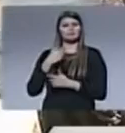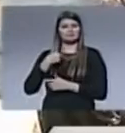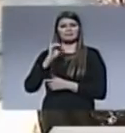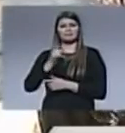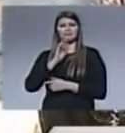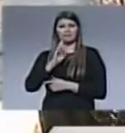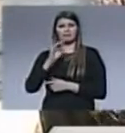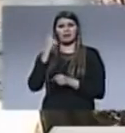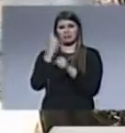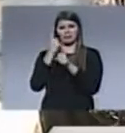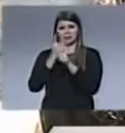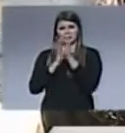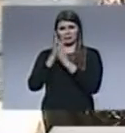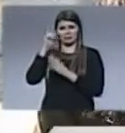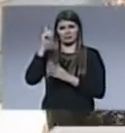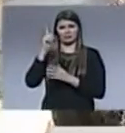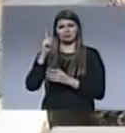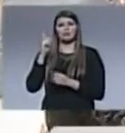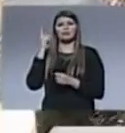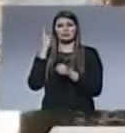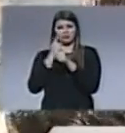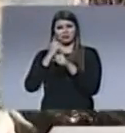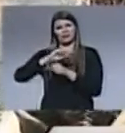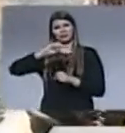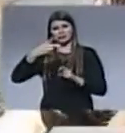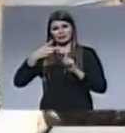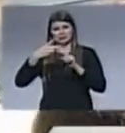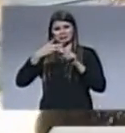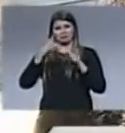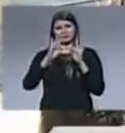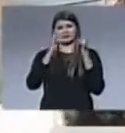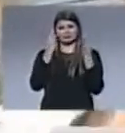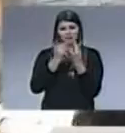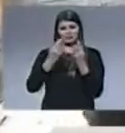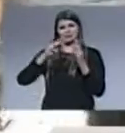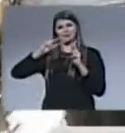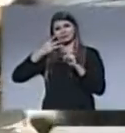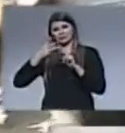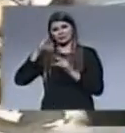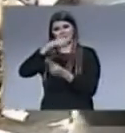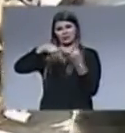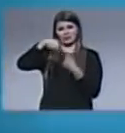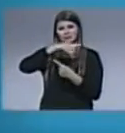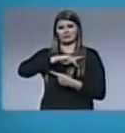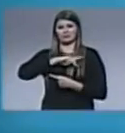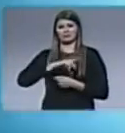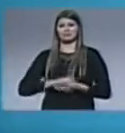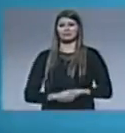en primer lugar es Dios. Dios y después la familia y después alrededor que está alrededor.